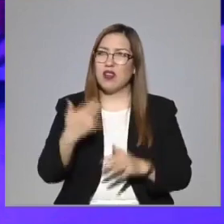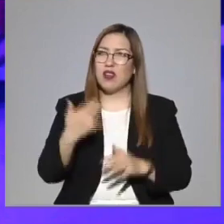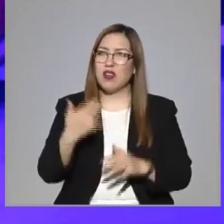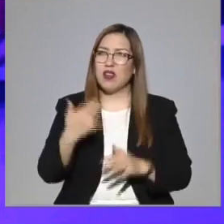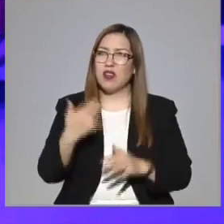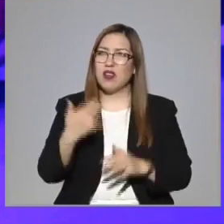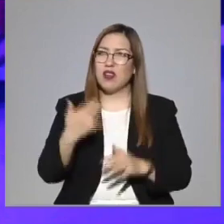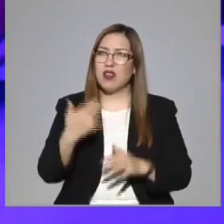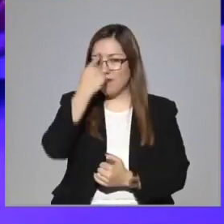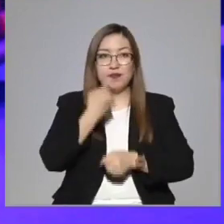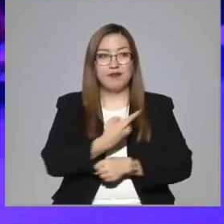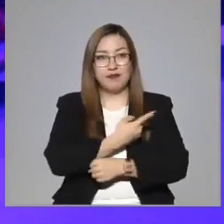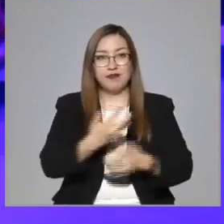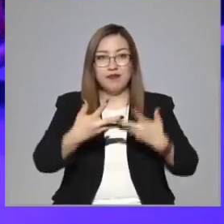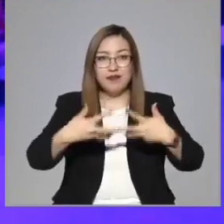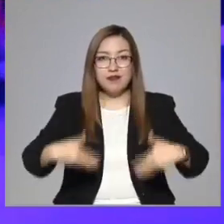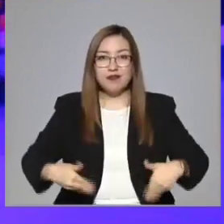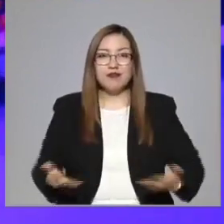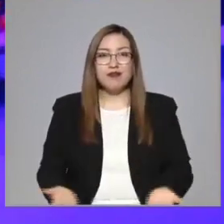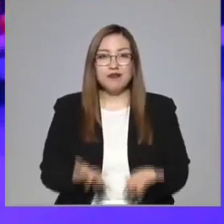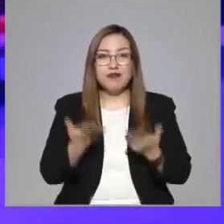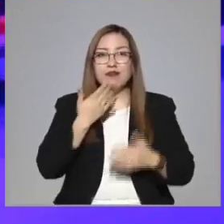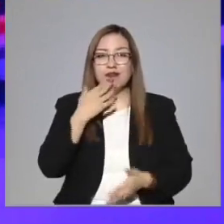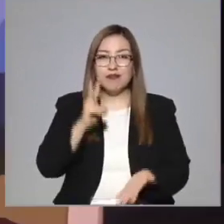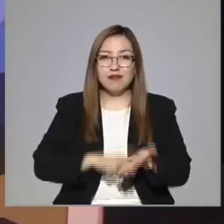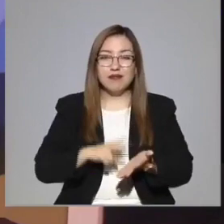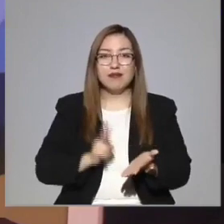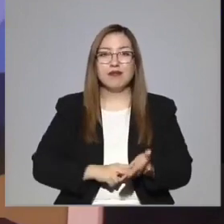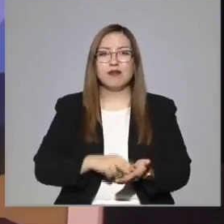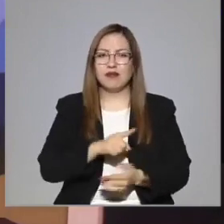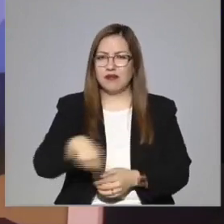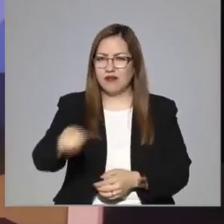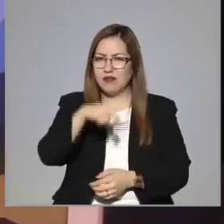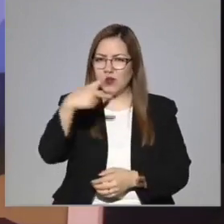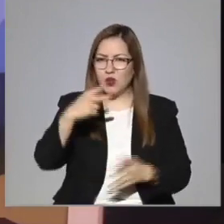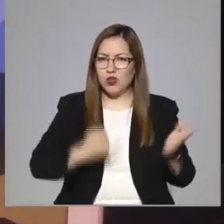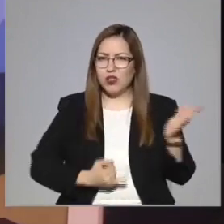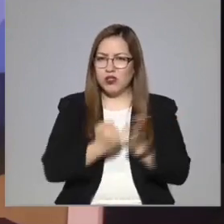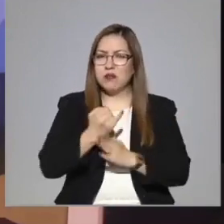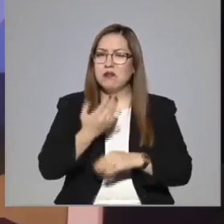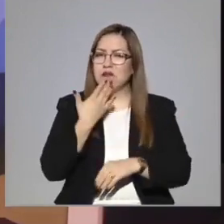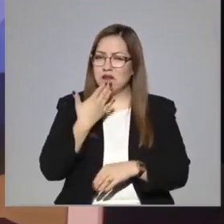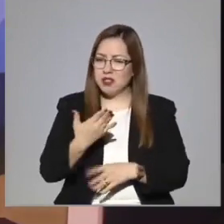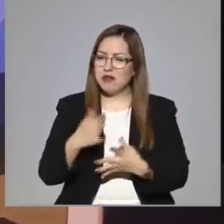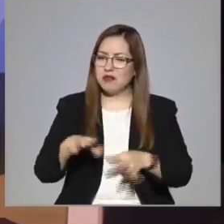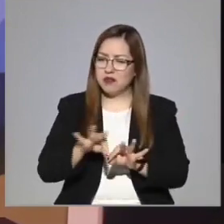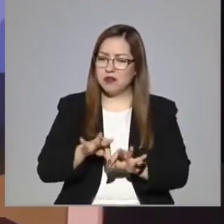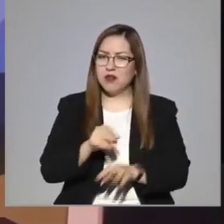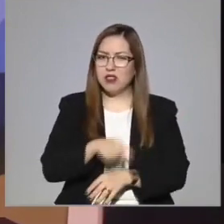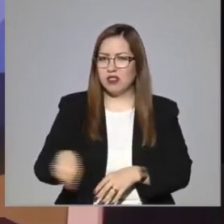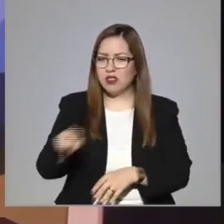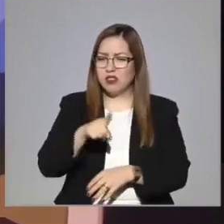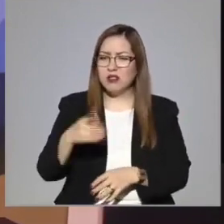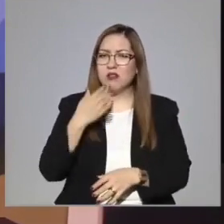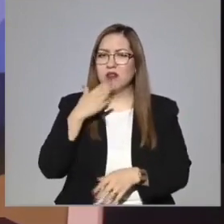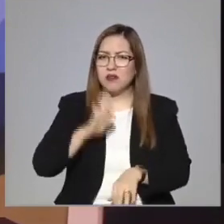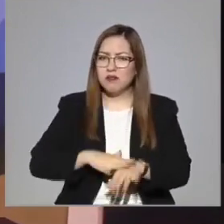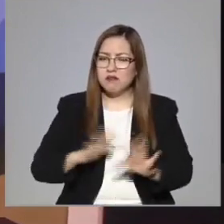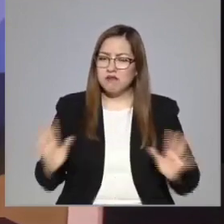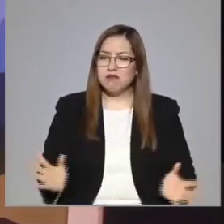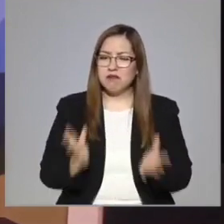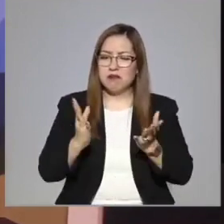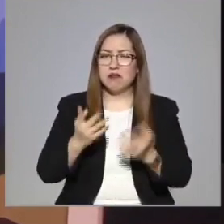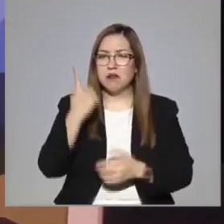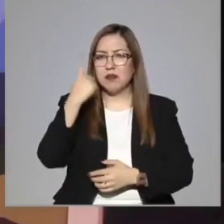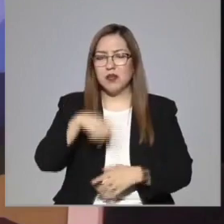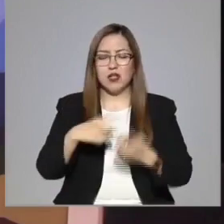Y obra justo le empuje a que sus decisiones son importantes y que ellos pueden aportar y ellas al